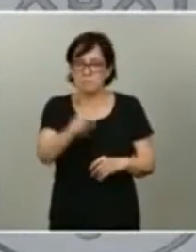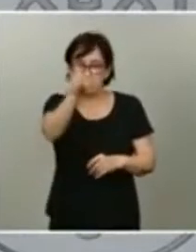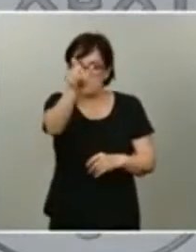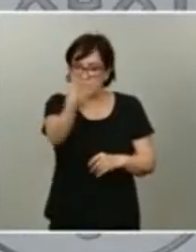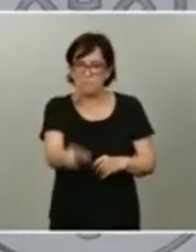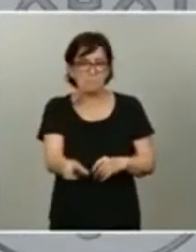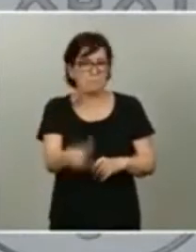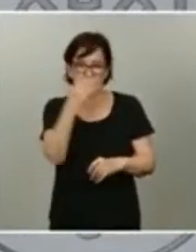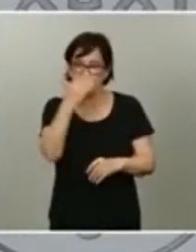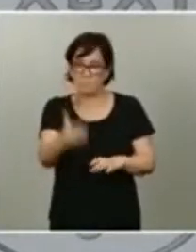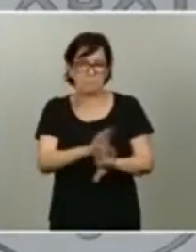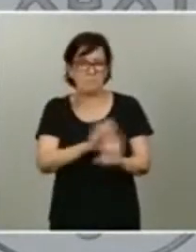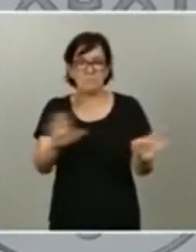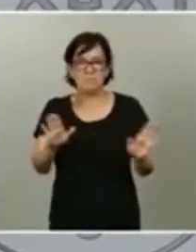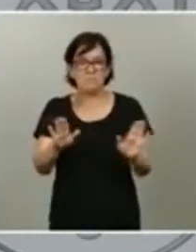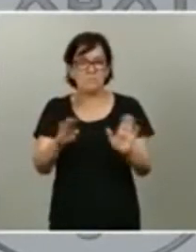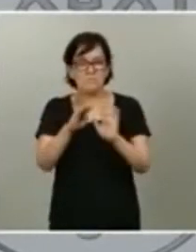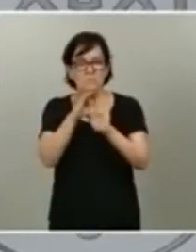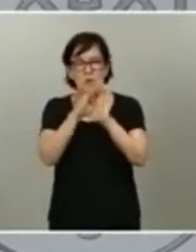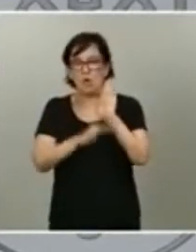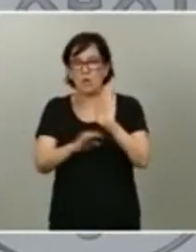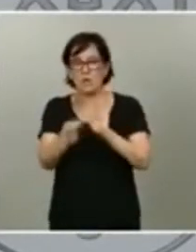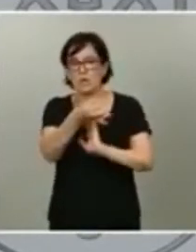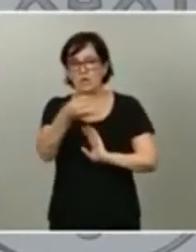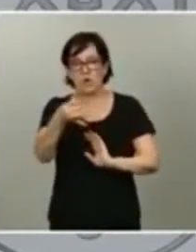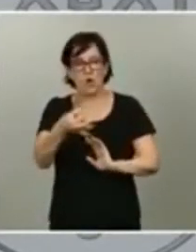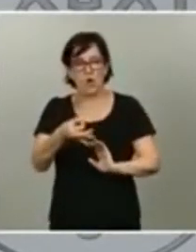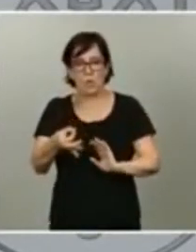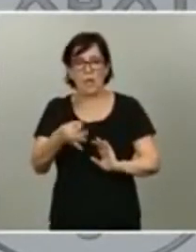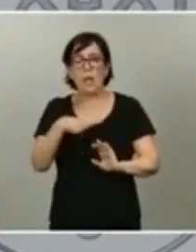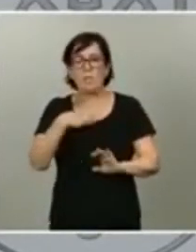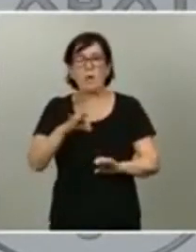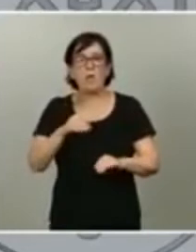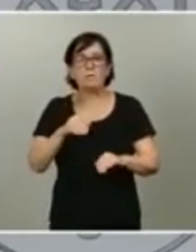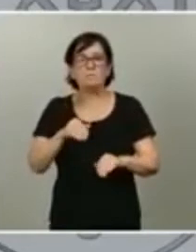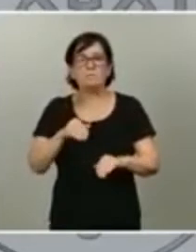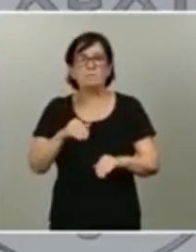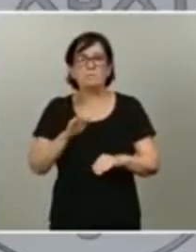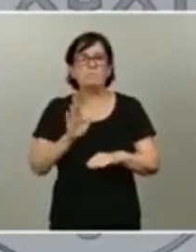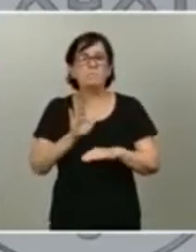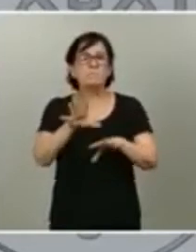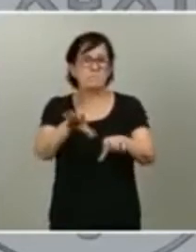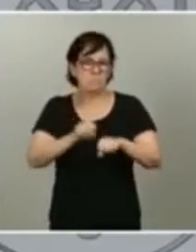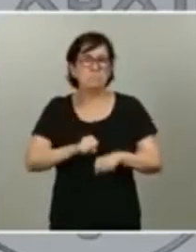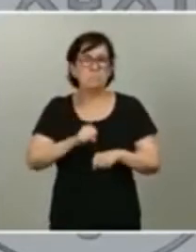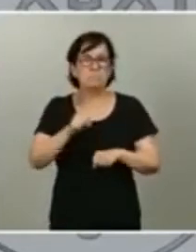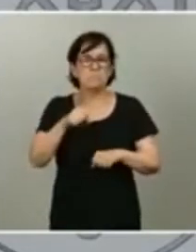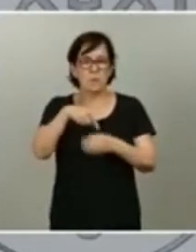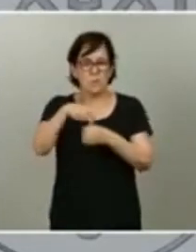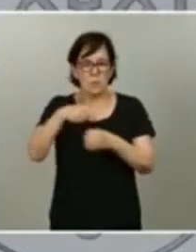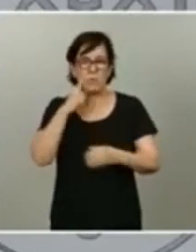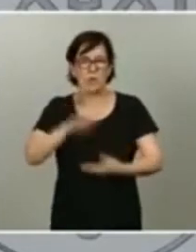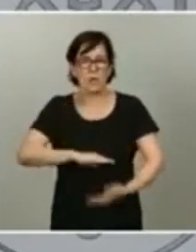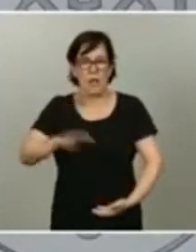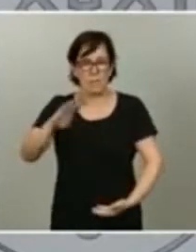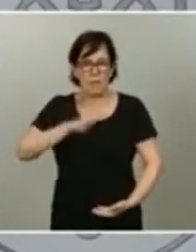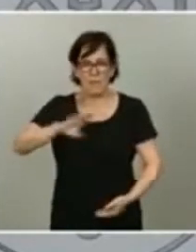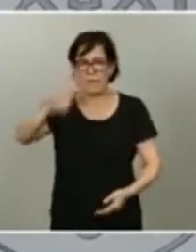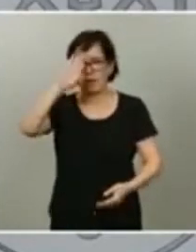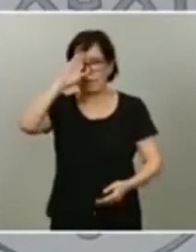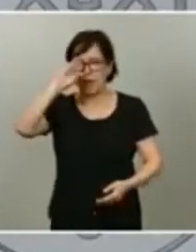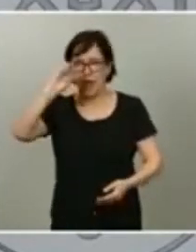las mejores condiciones para poder optar a ese puesto por capacidad, por talento, por compromiso,